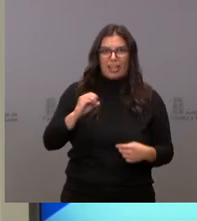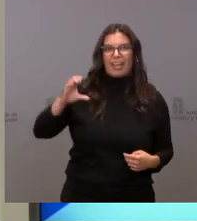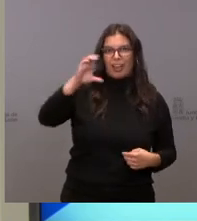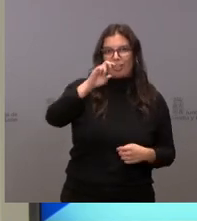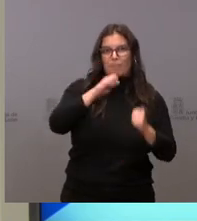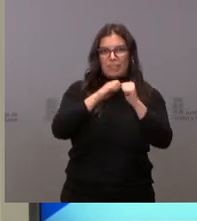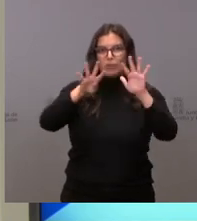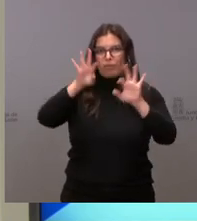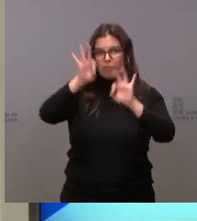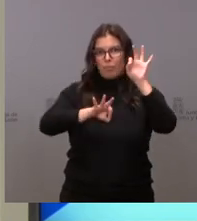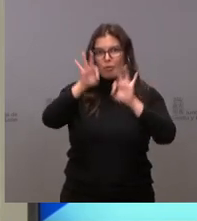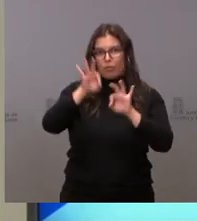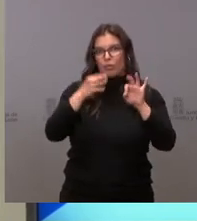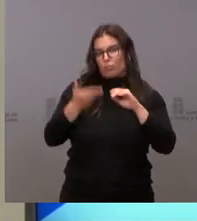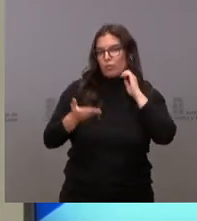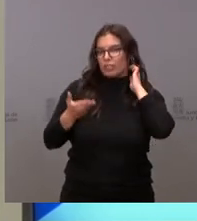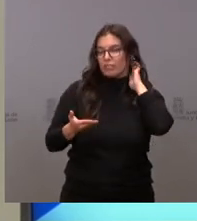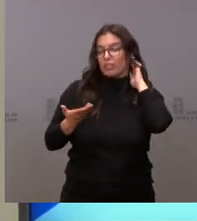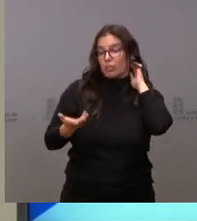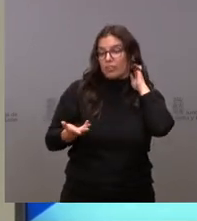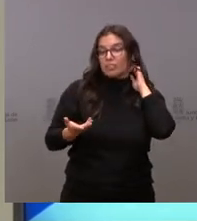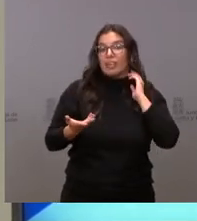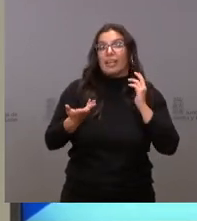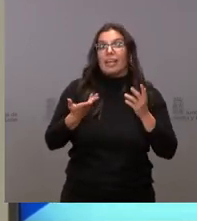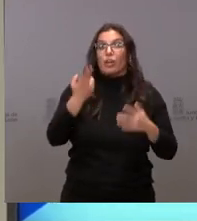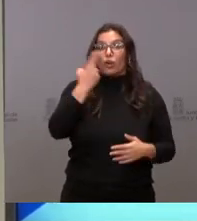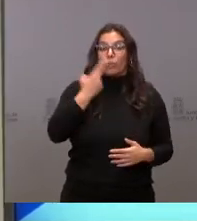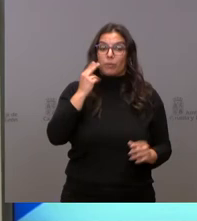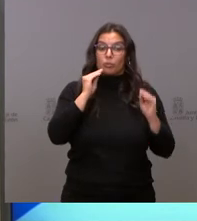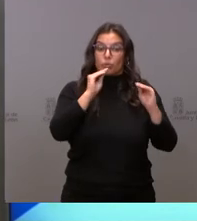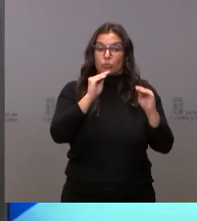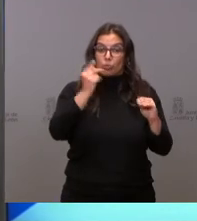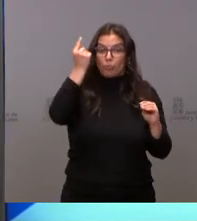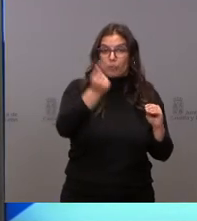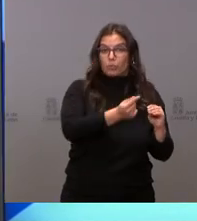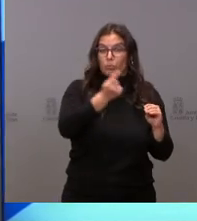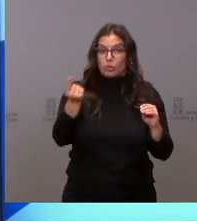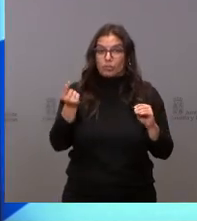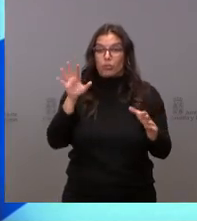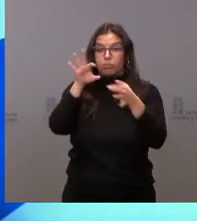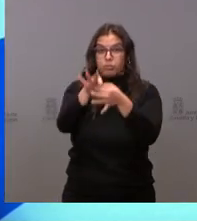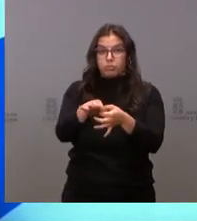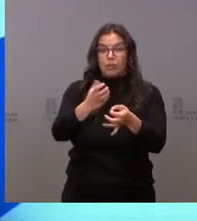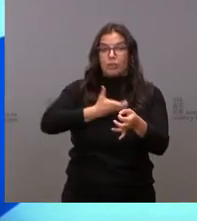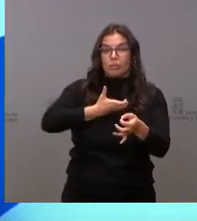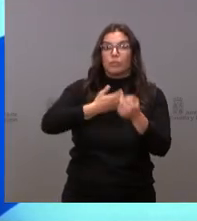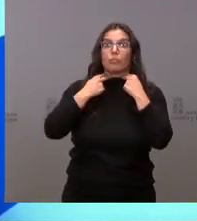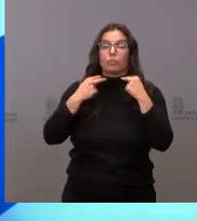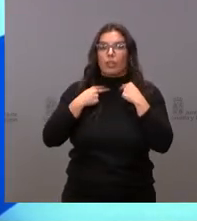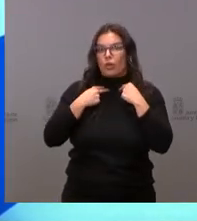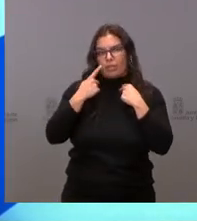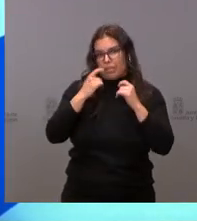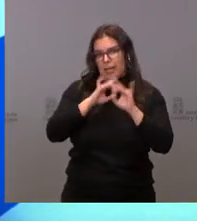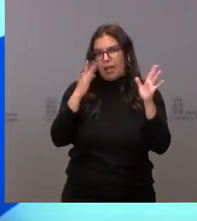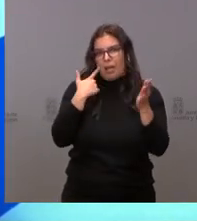un 29% y por tanto el conjunto del compromiso de este presupuesto con las entidades locales es evidente